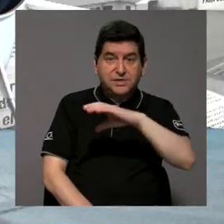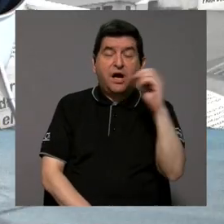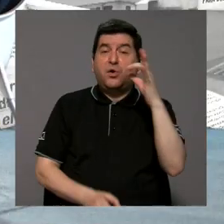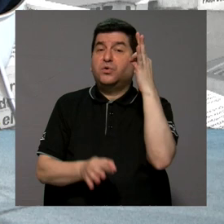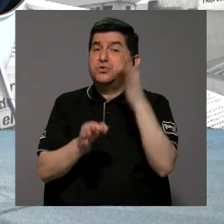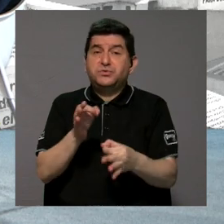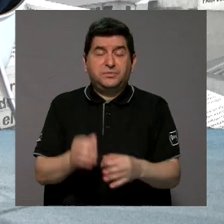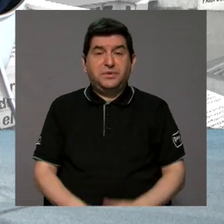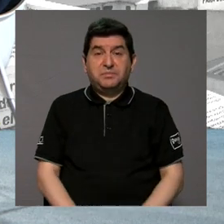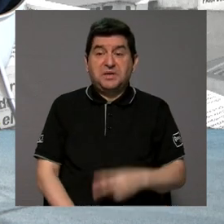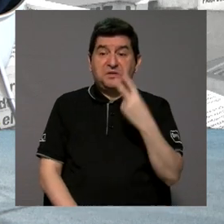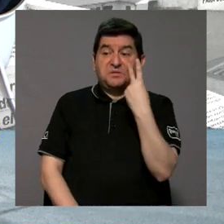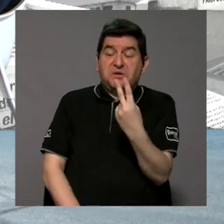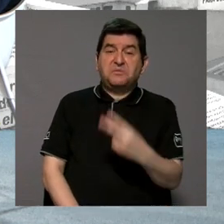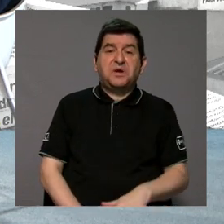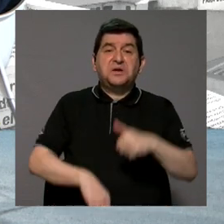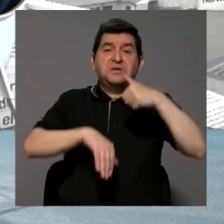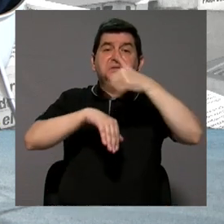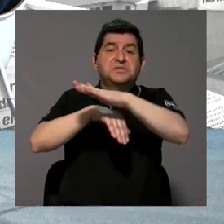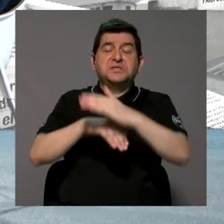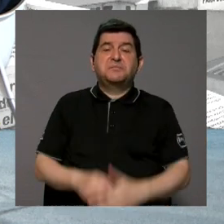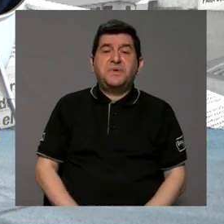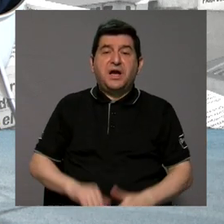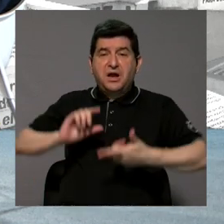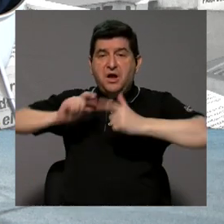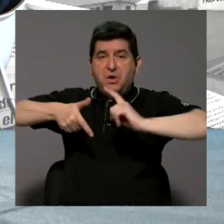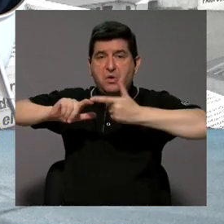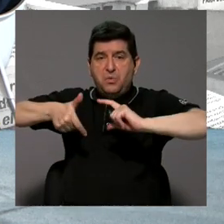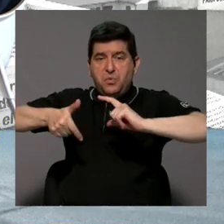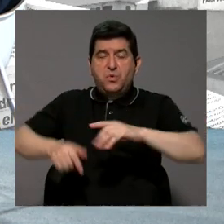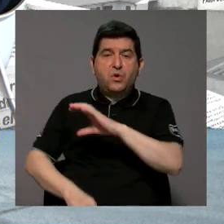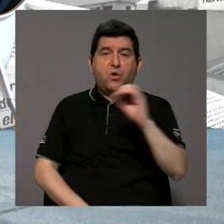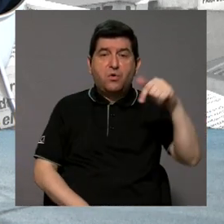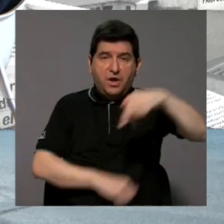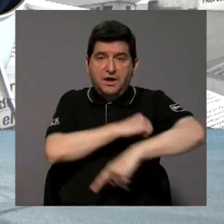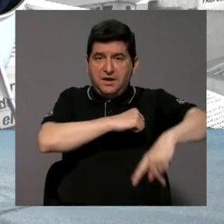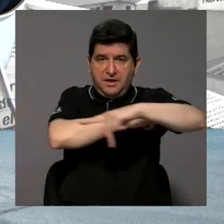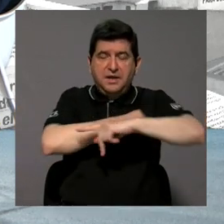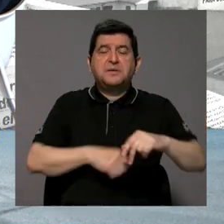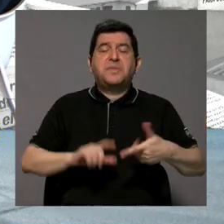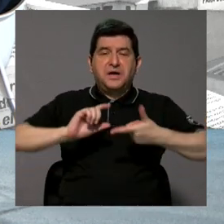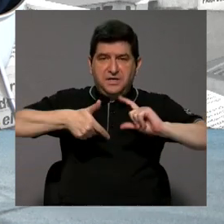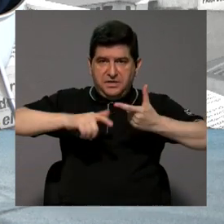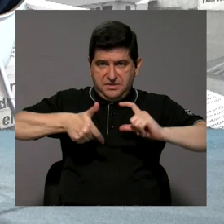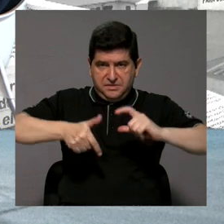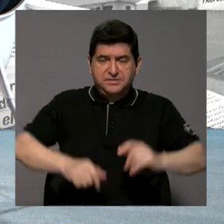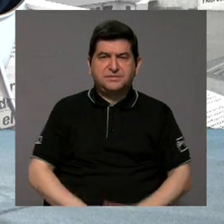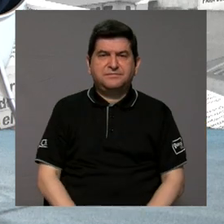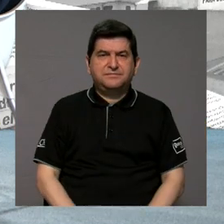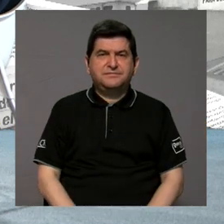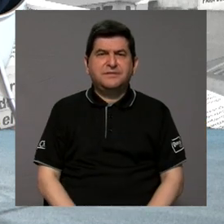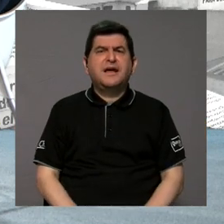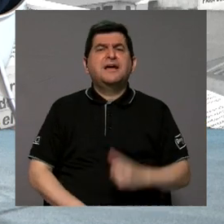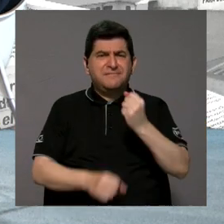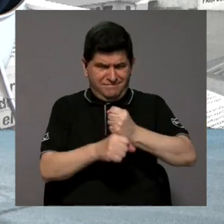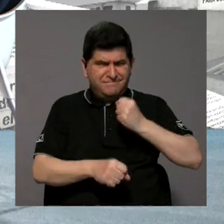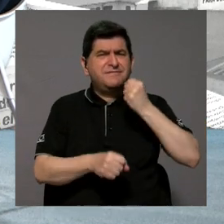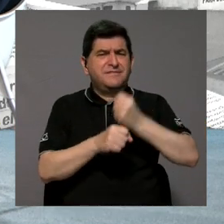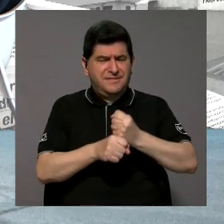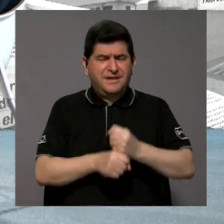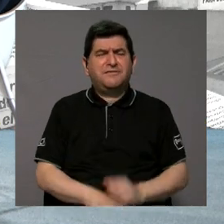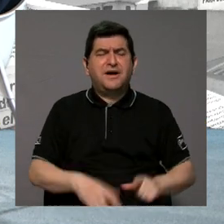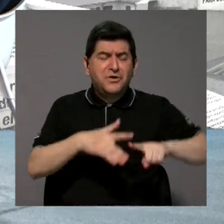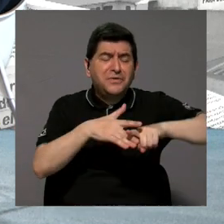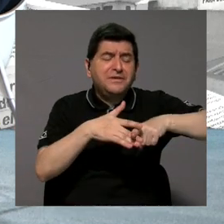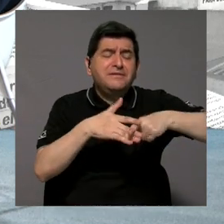simplemente ver si las mandamos a reciclar o si las reciclamos en el país. Porque todavía, aunque hay esfuerzos que están